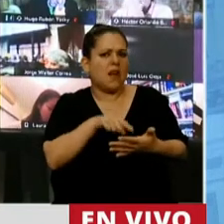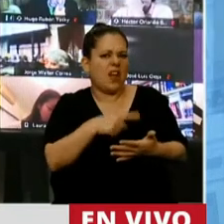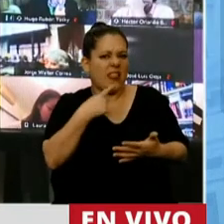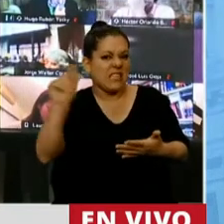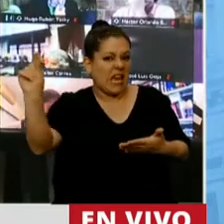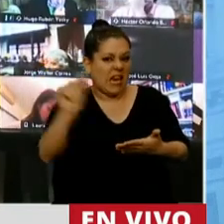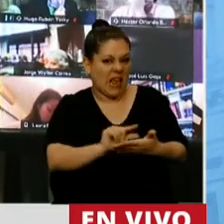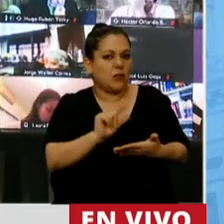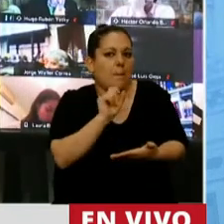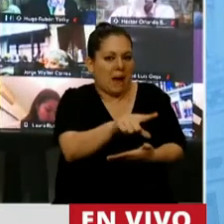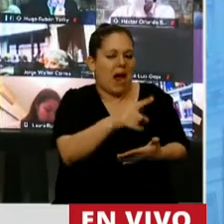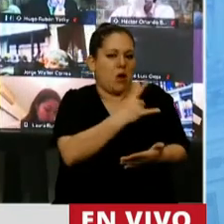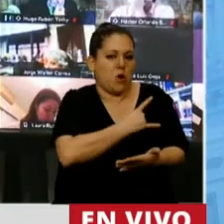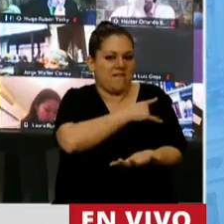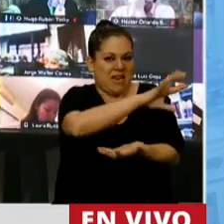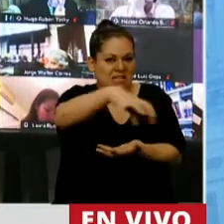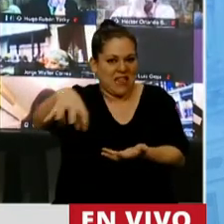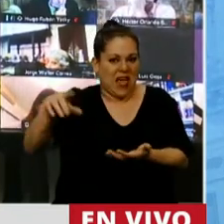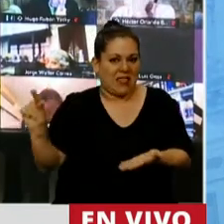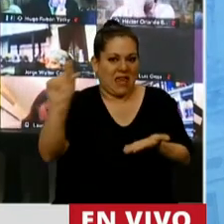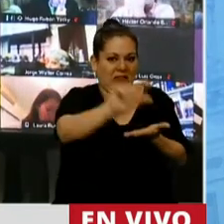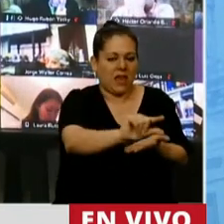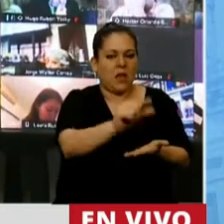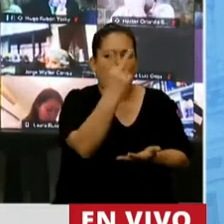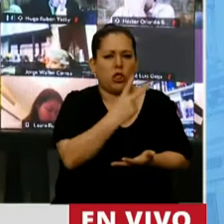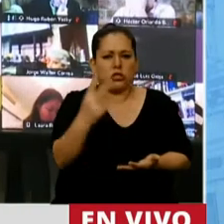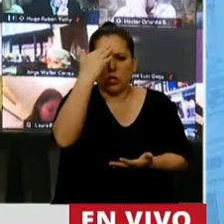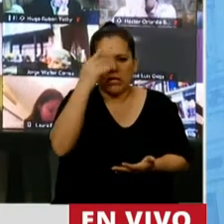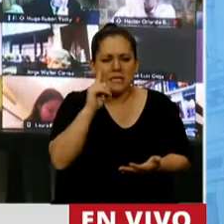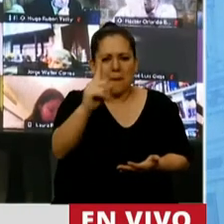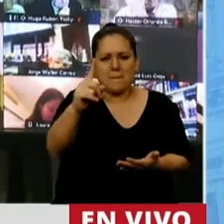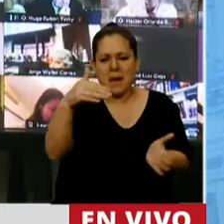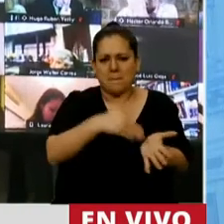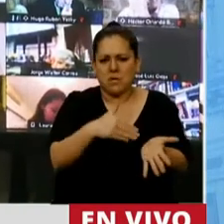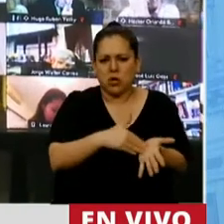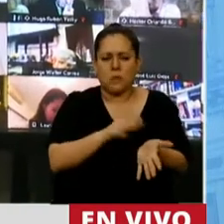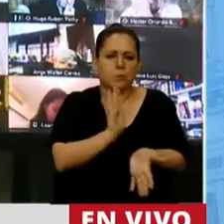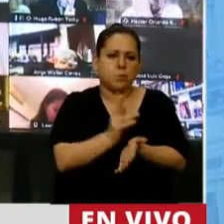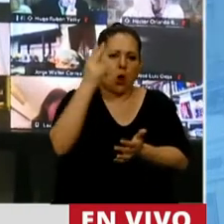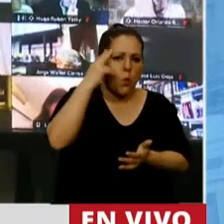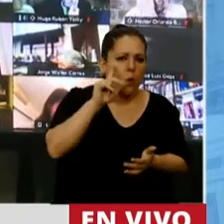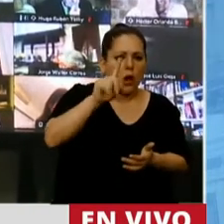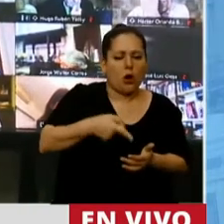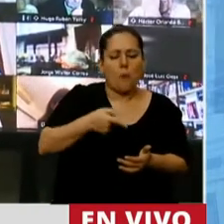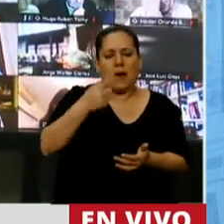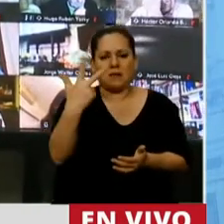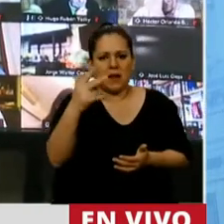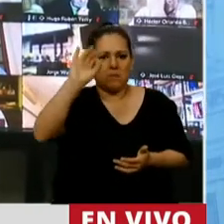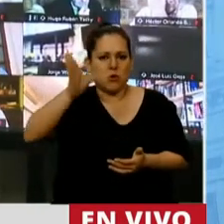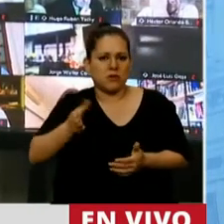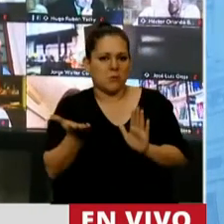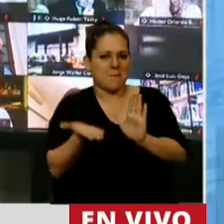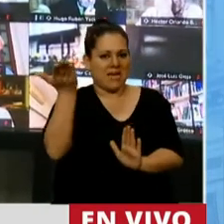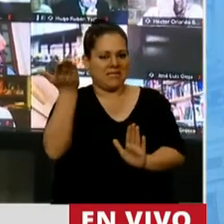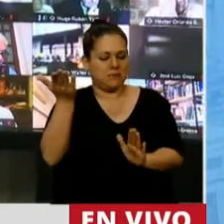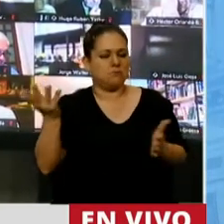para el funcionamiento autónomo de las universidades nacionales es de 215.000 millones, o sea, 9,3% más. Y